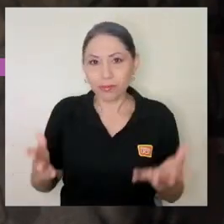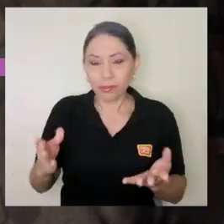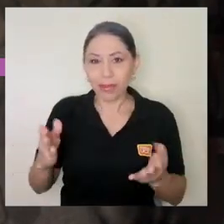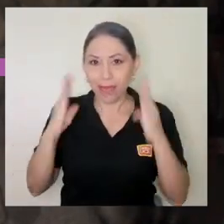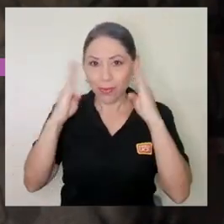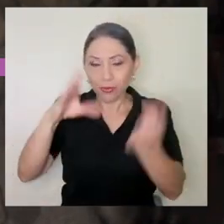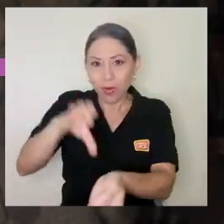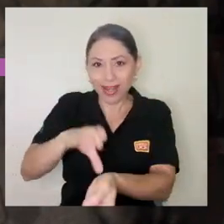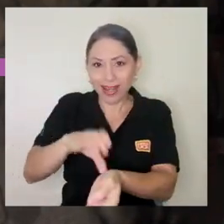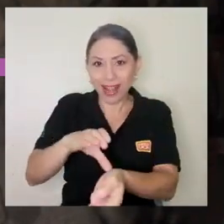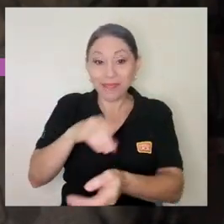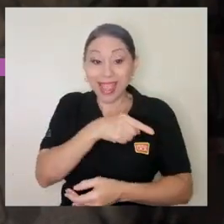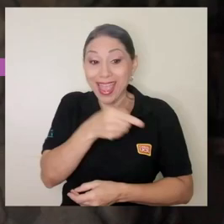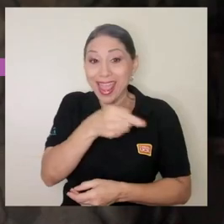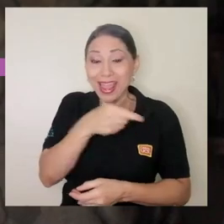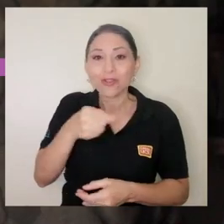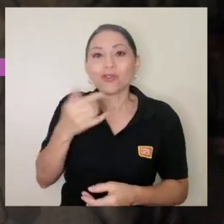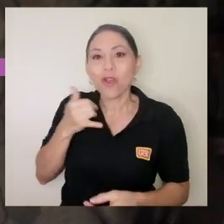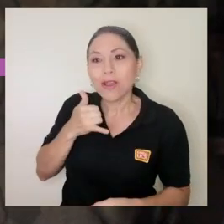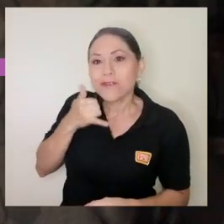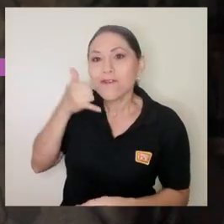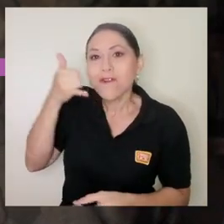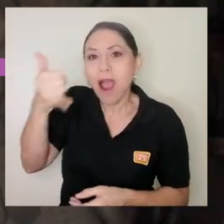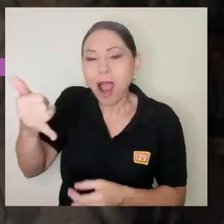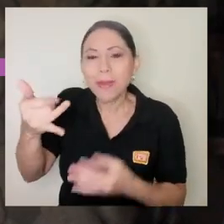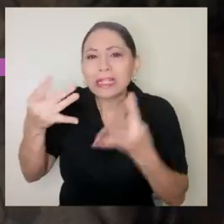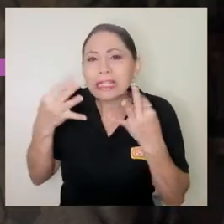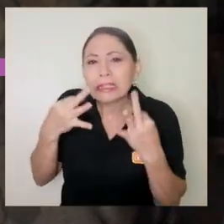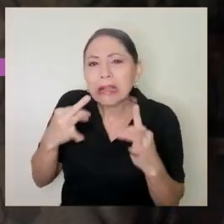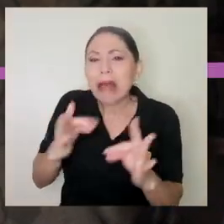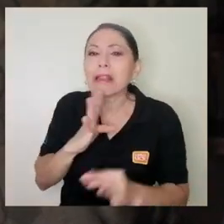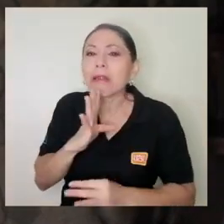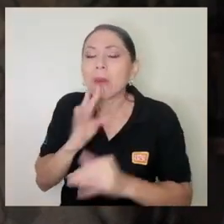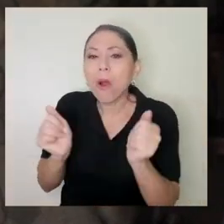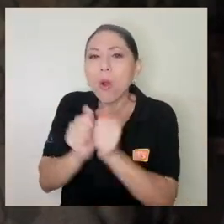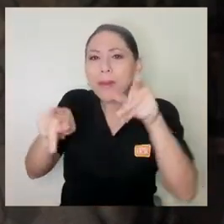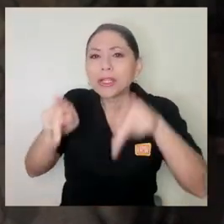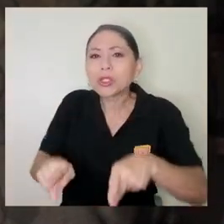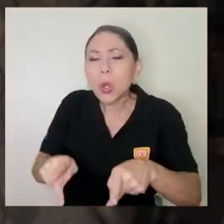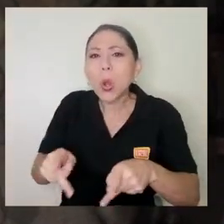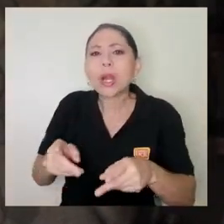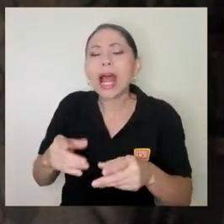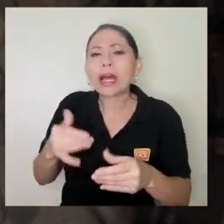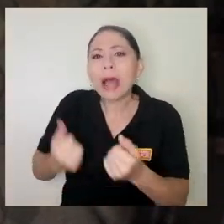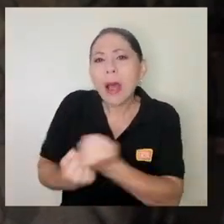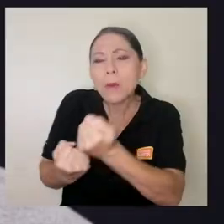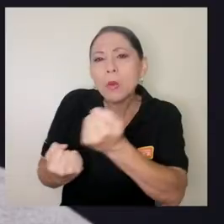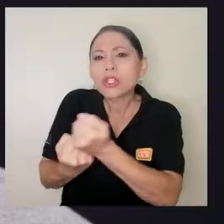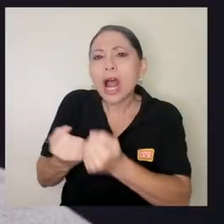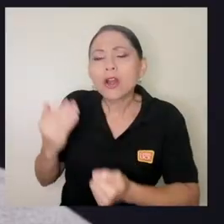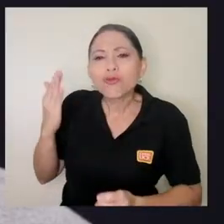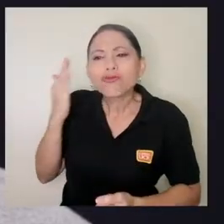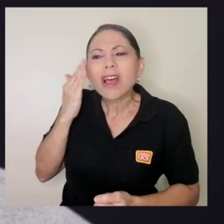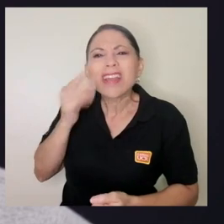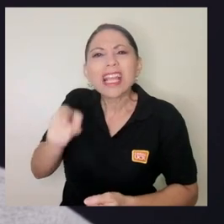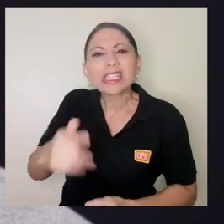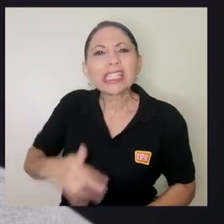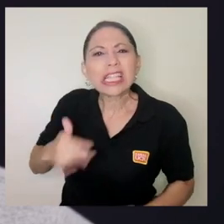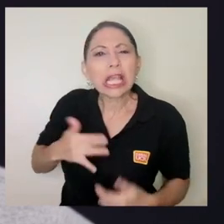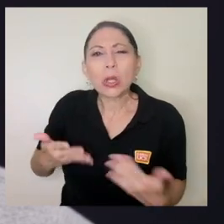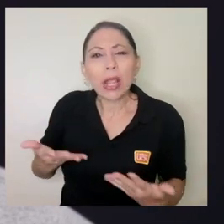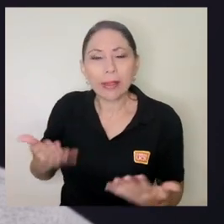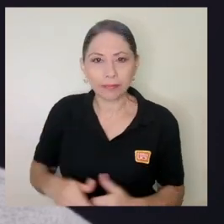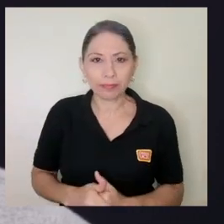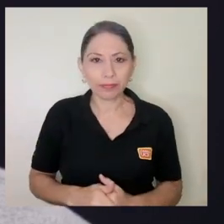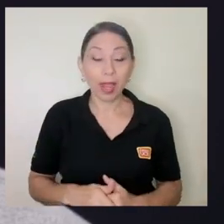Hacen la llamada, tratan de apoyar a la persona para identificar qué tipo de sintomatología está teniendo. Ok, las personas que